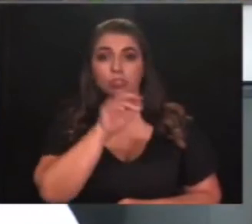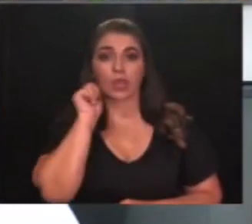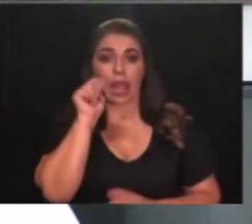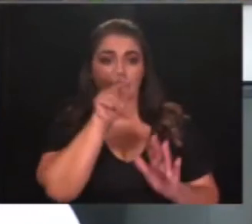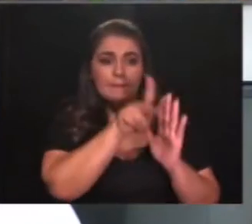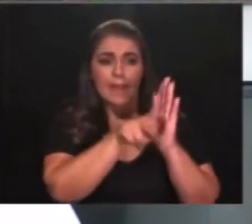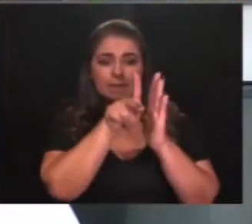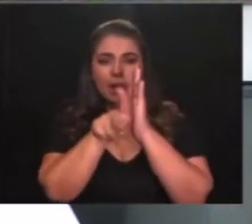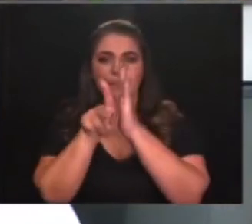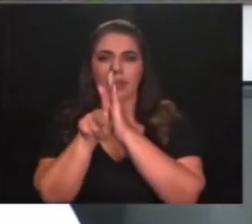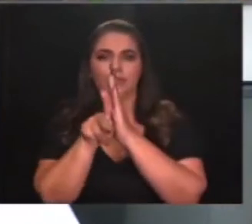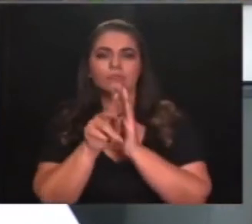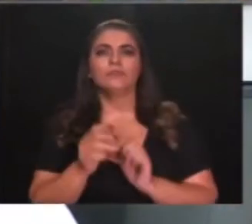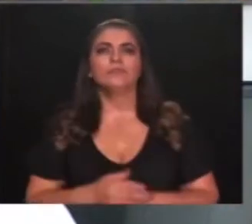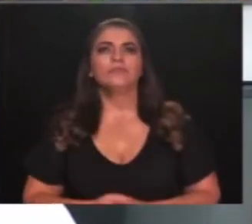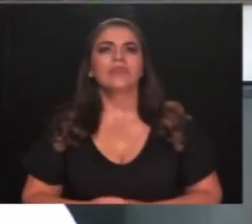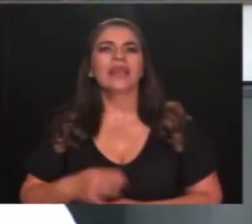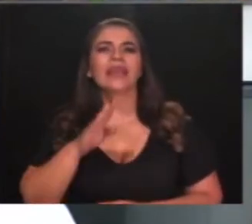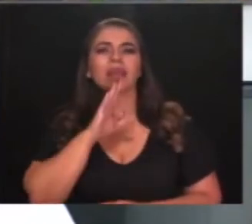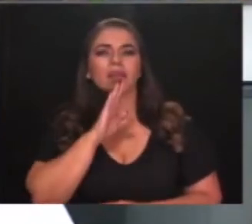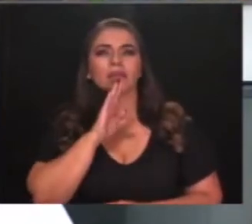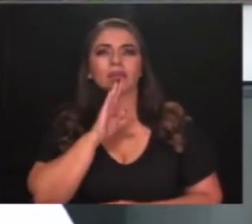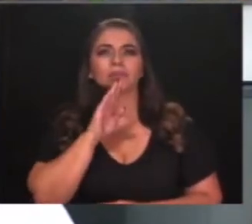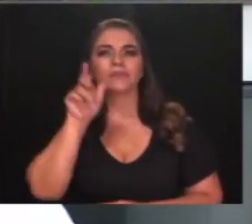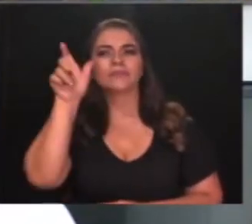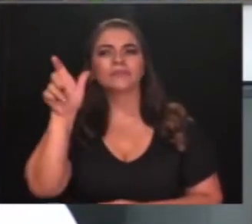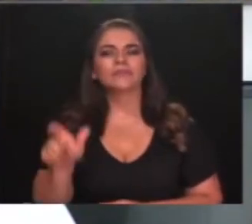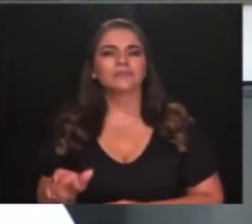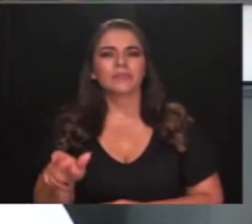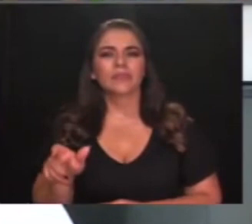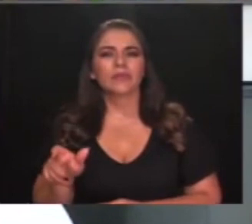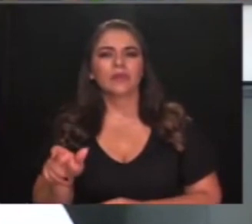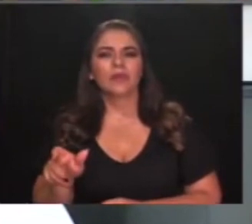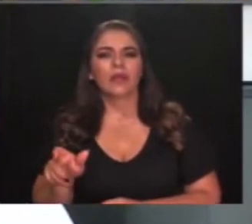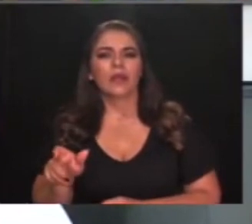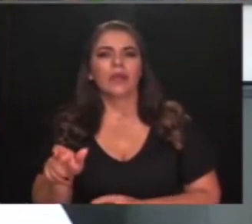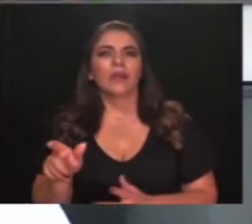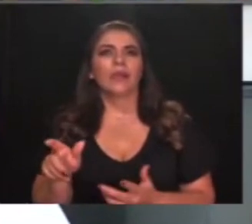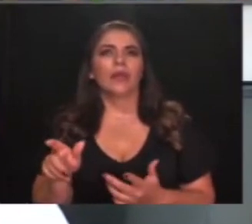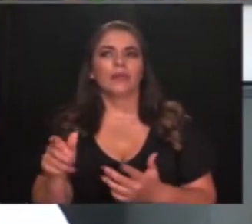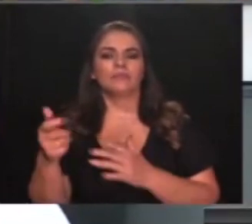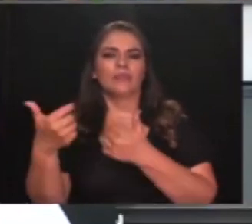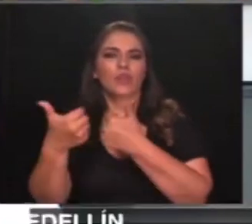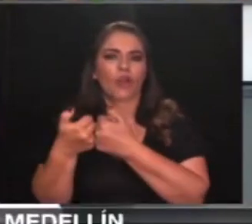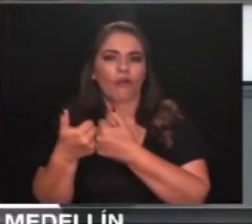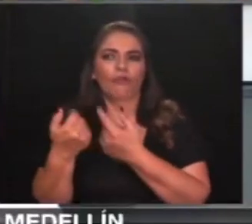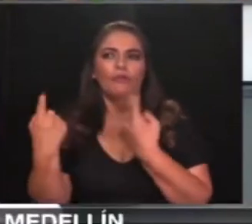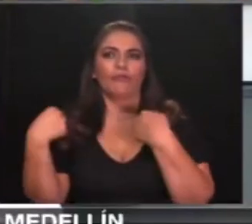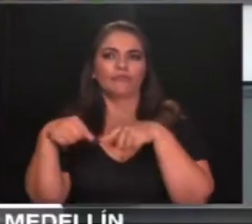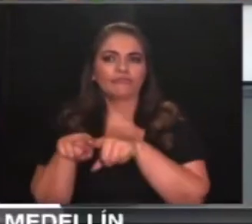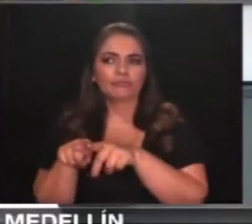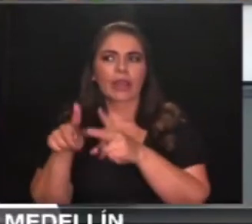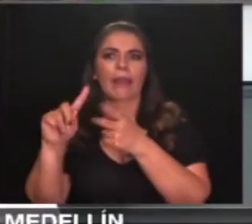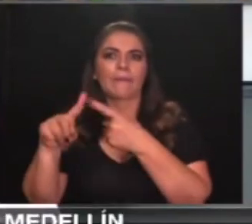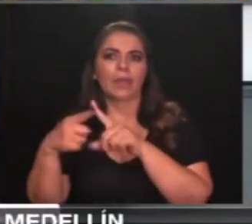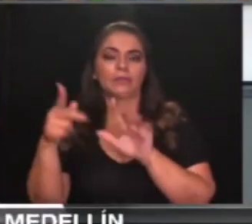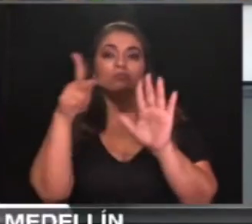los victimarios, las parejas, los novios, los amigos,